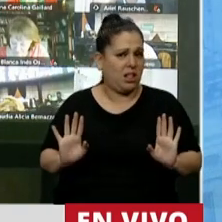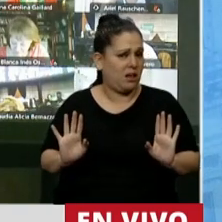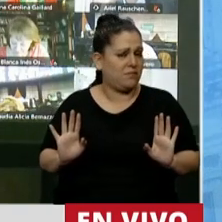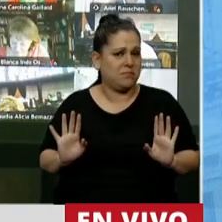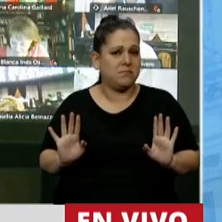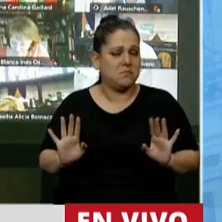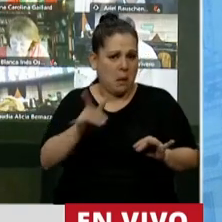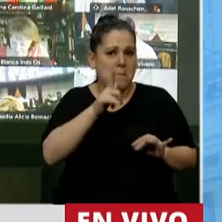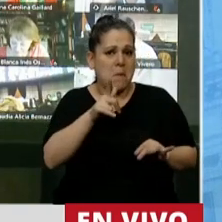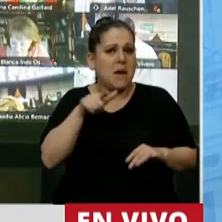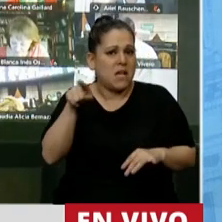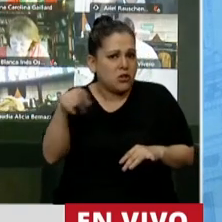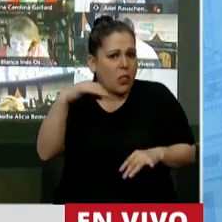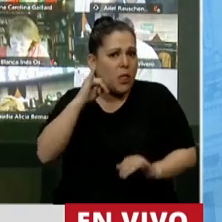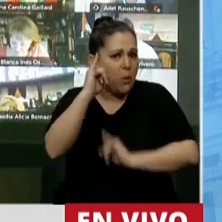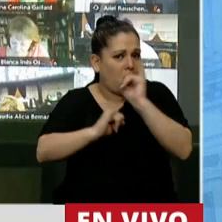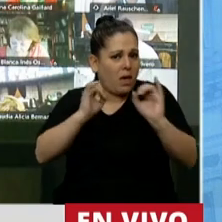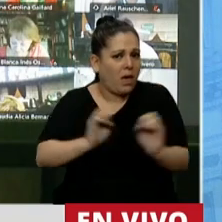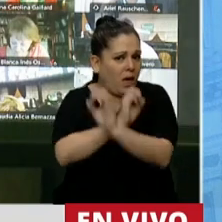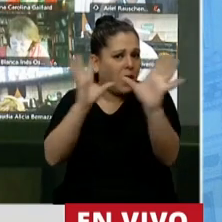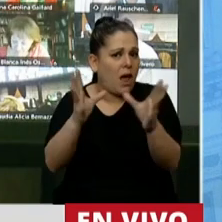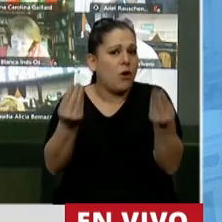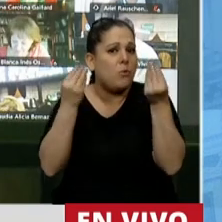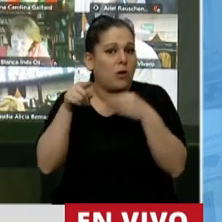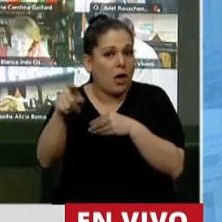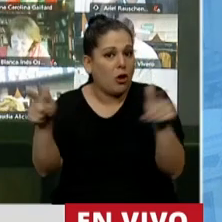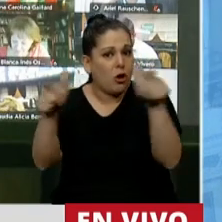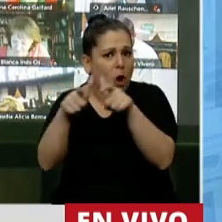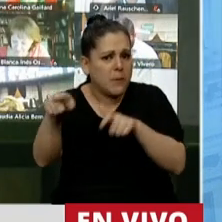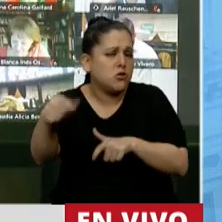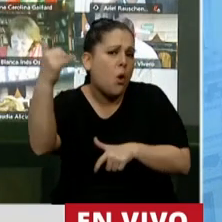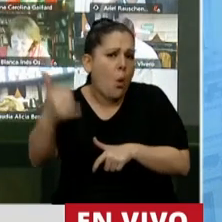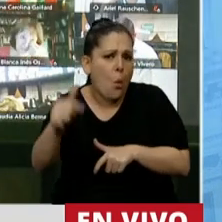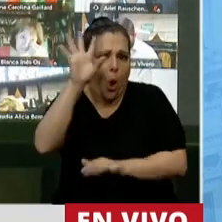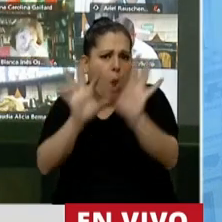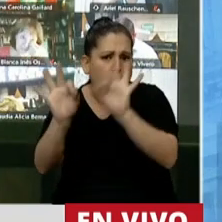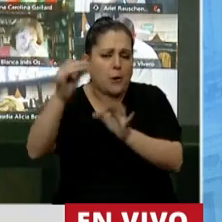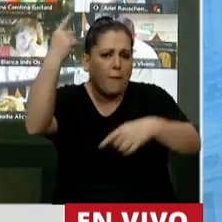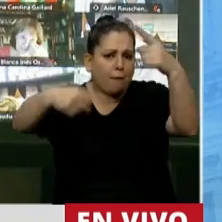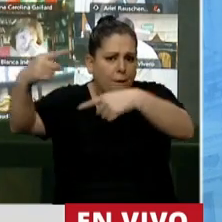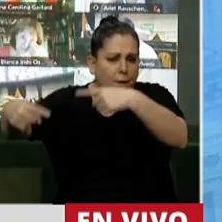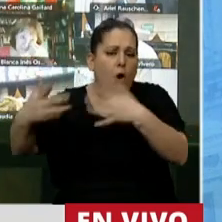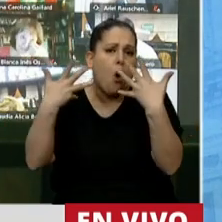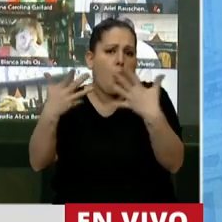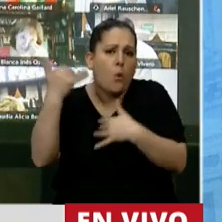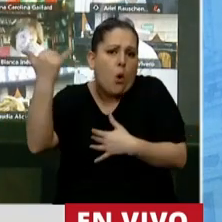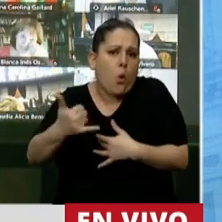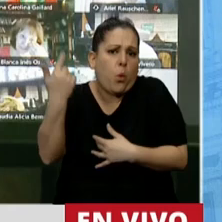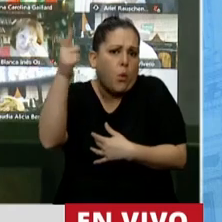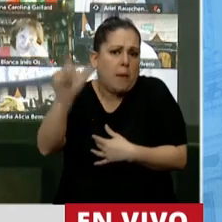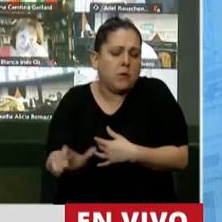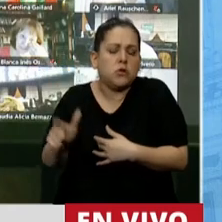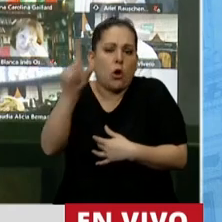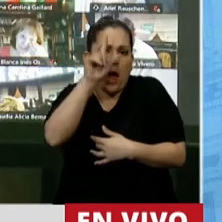Y me parece que eso tiene que quedar claro, porque hubo obviamente diferencias políticas, de hecho hubo una objeción de arranque